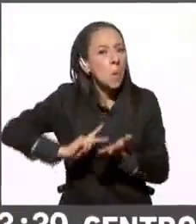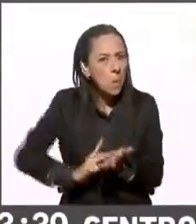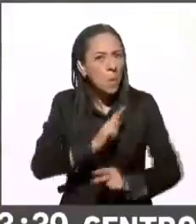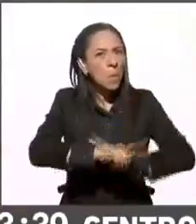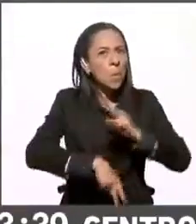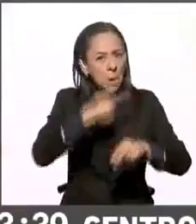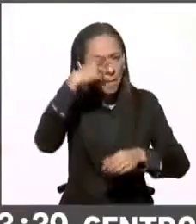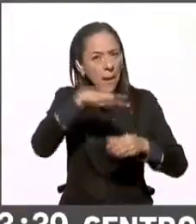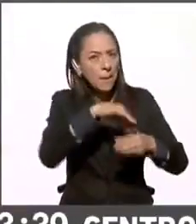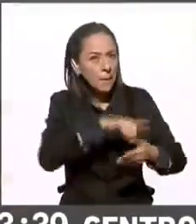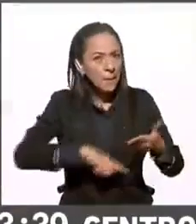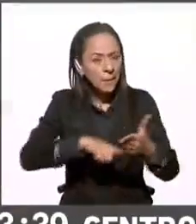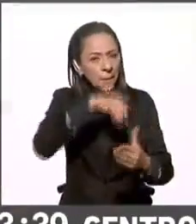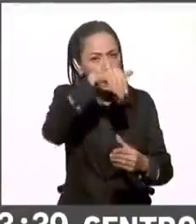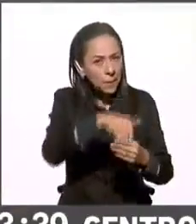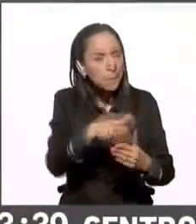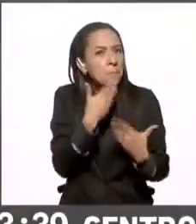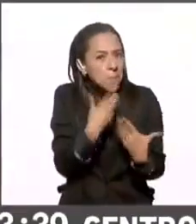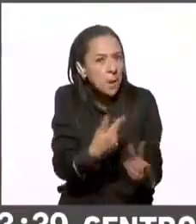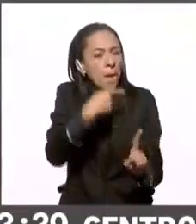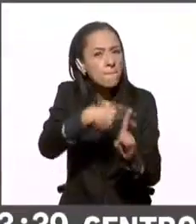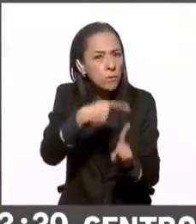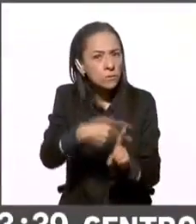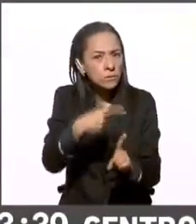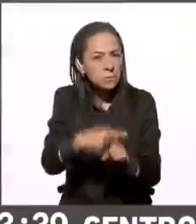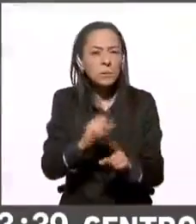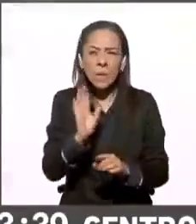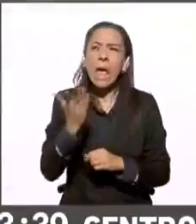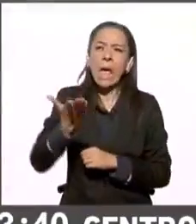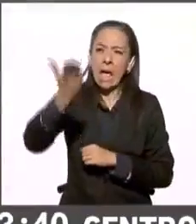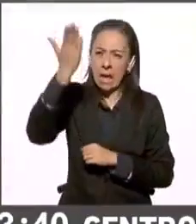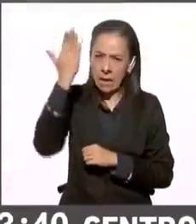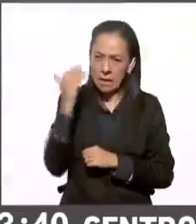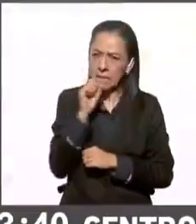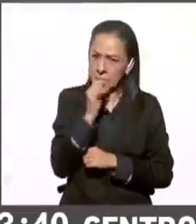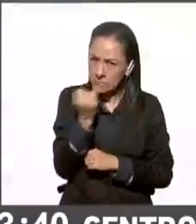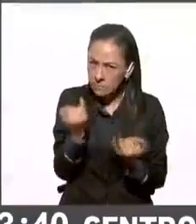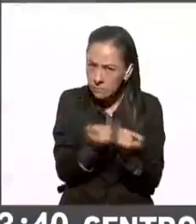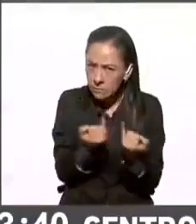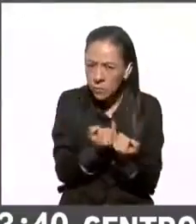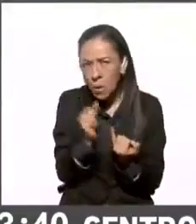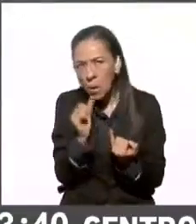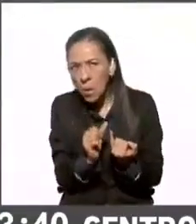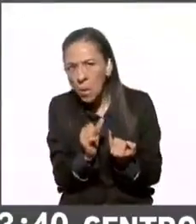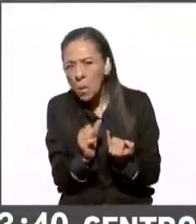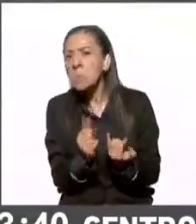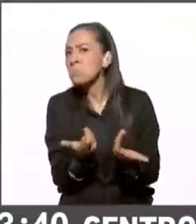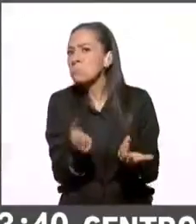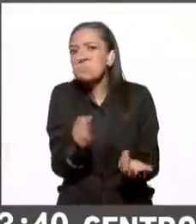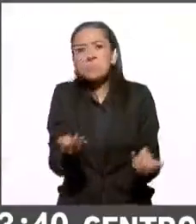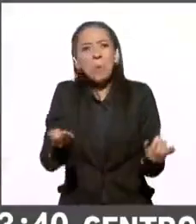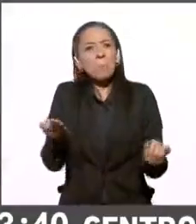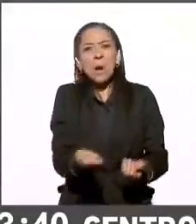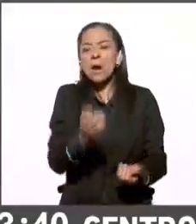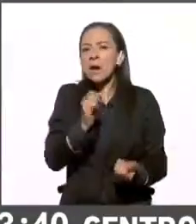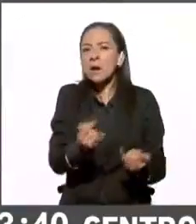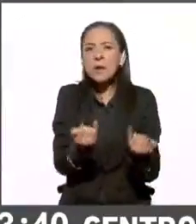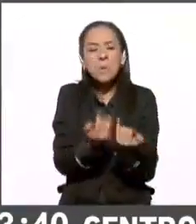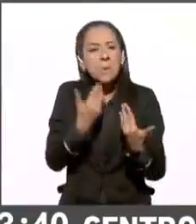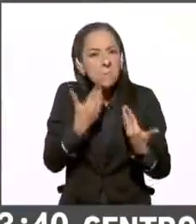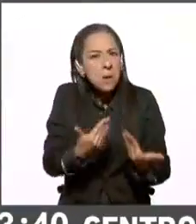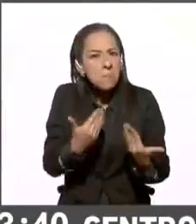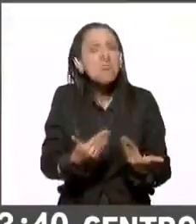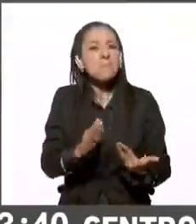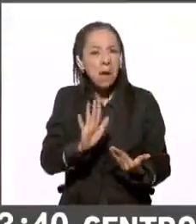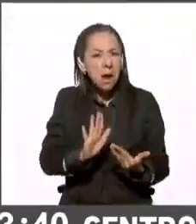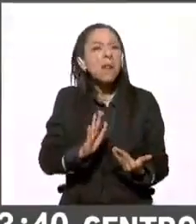ya marcaban las impuestas desde hace tiempo que se ratifican esta noche al menos en los datos preliminares. Eso es lo que sucede